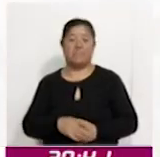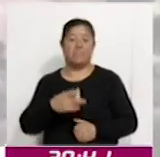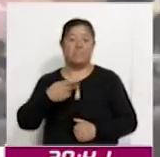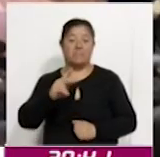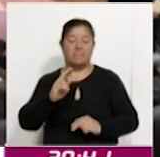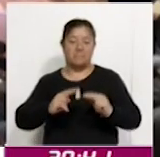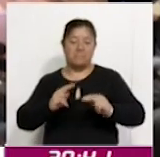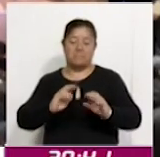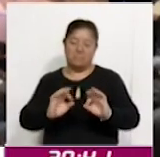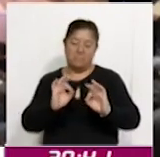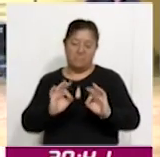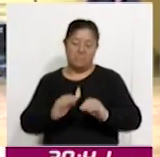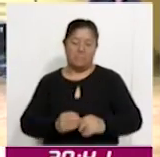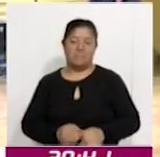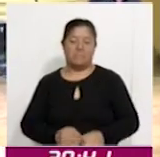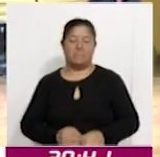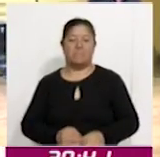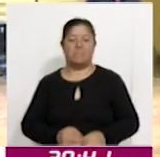nivel.